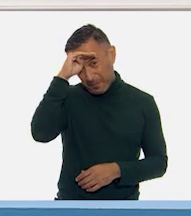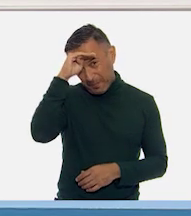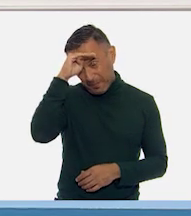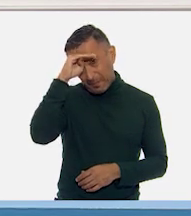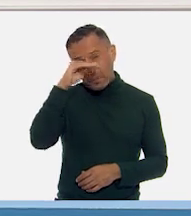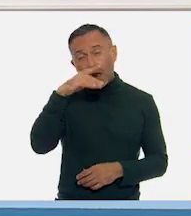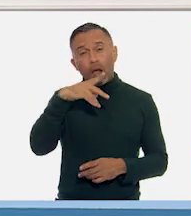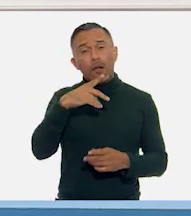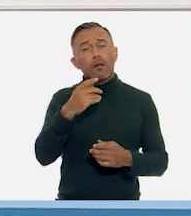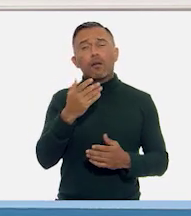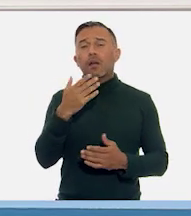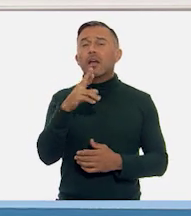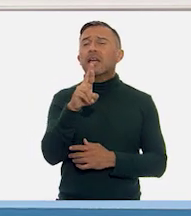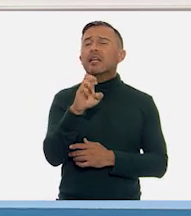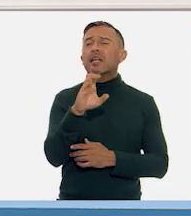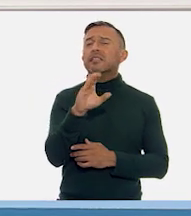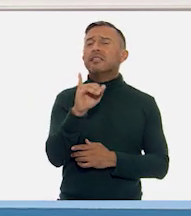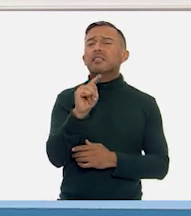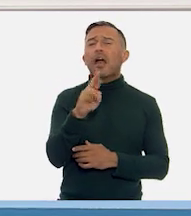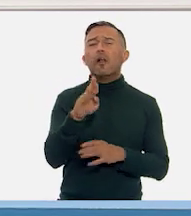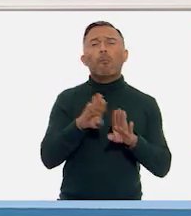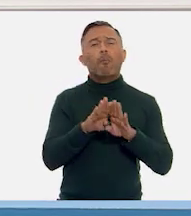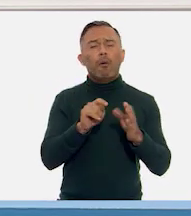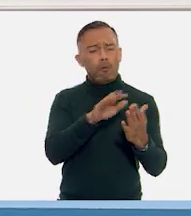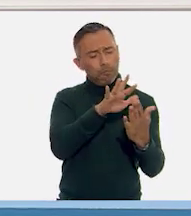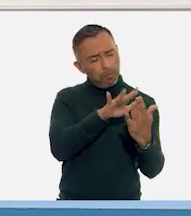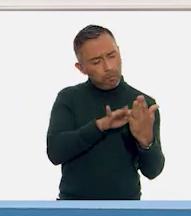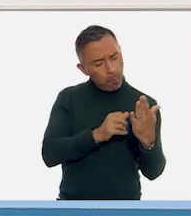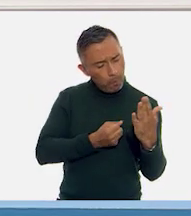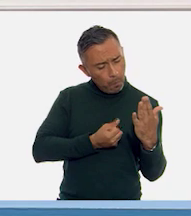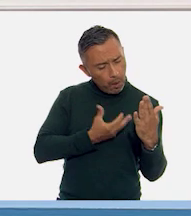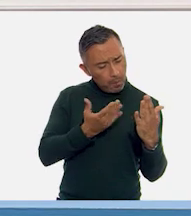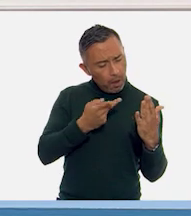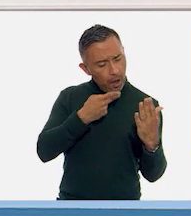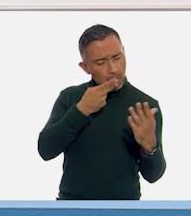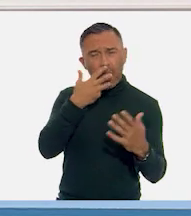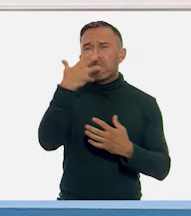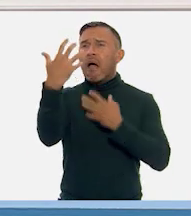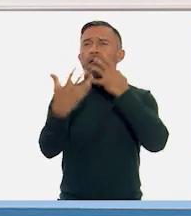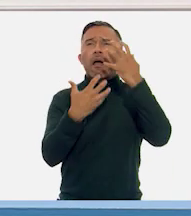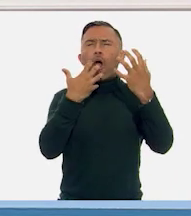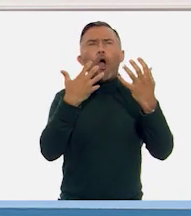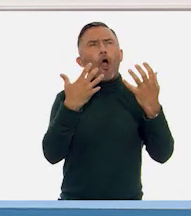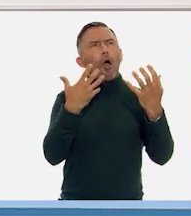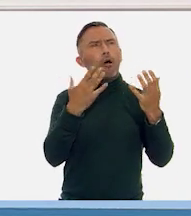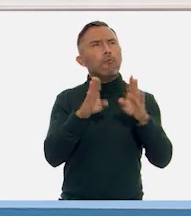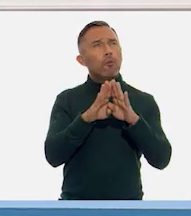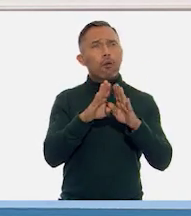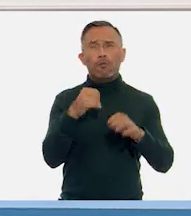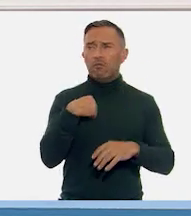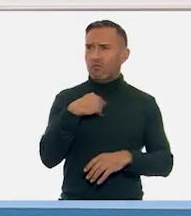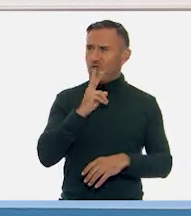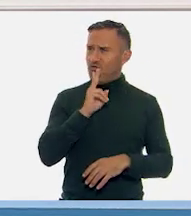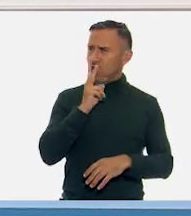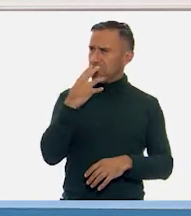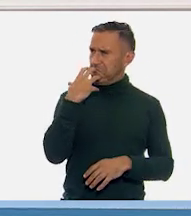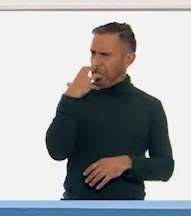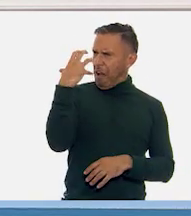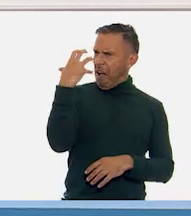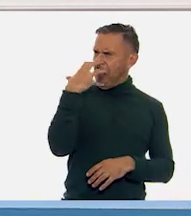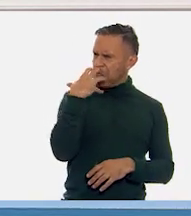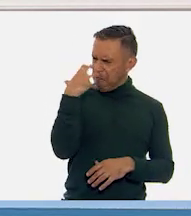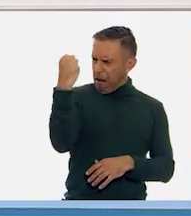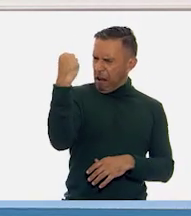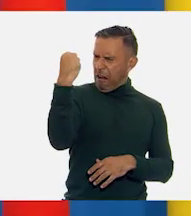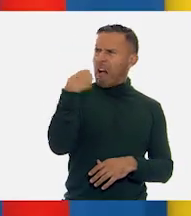era como gritar el poema, pero no gritarlo, pero sí decirlo casi como en voz alta, así muy alta, muy